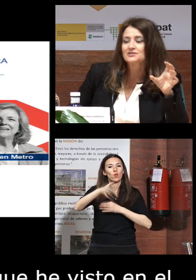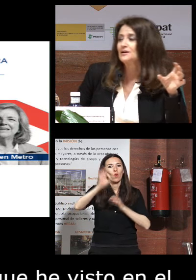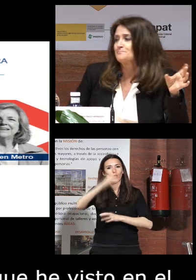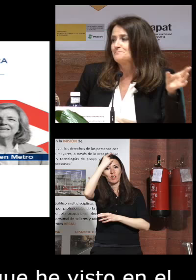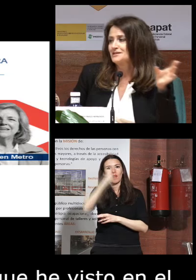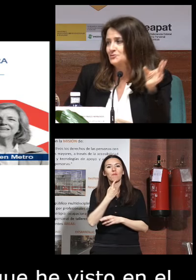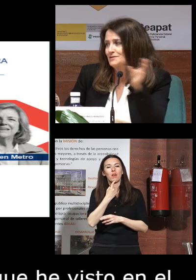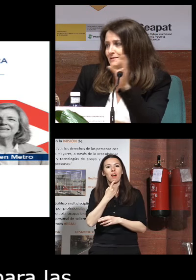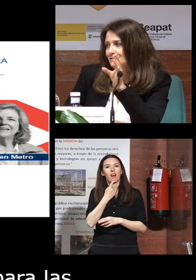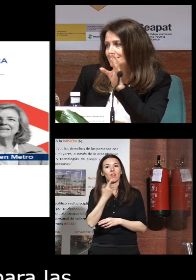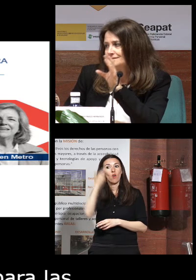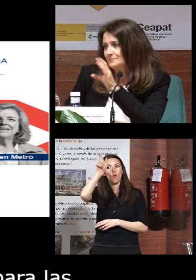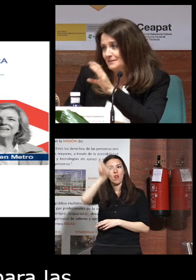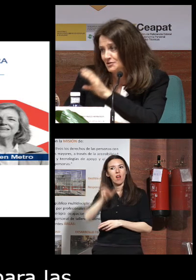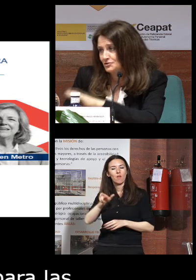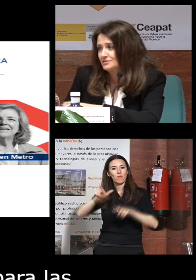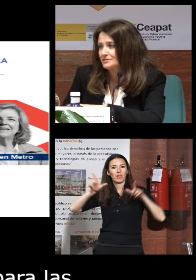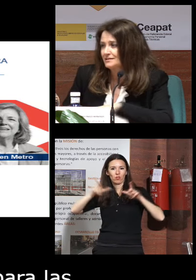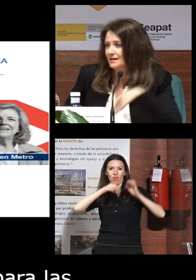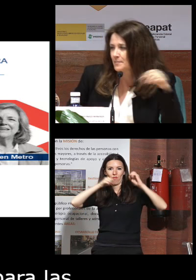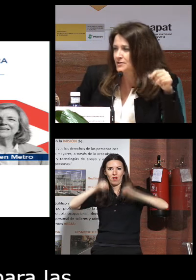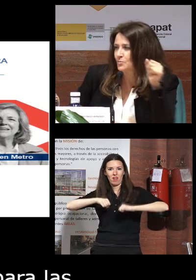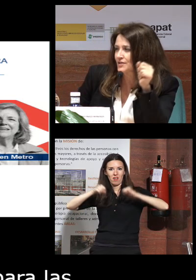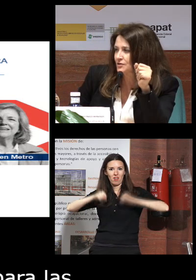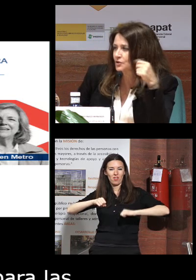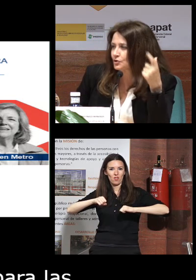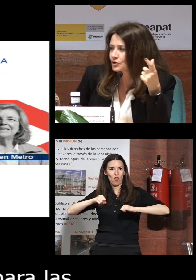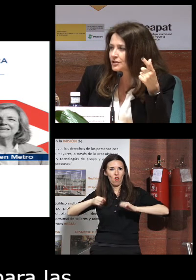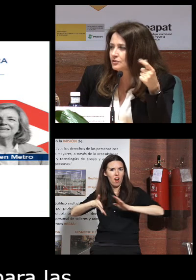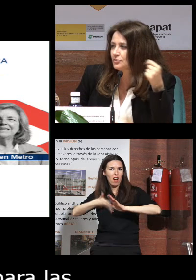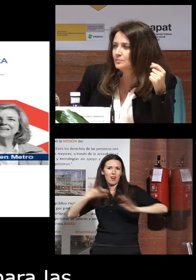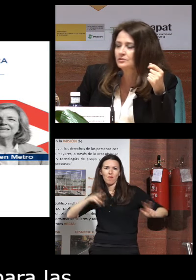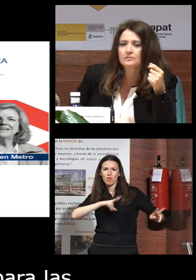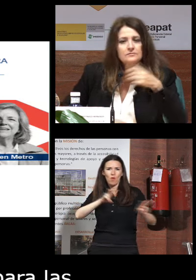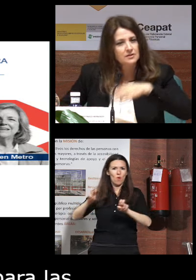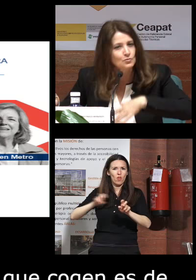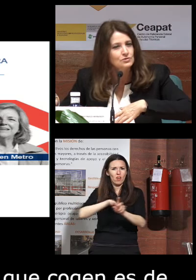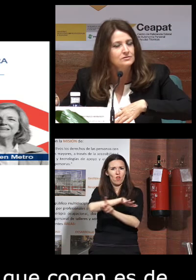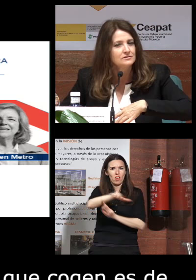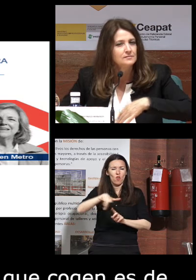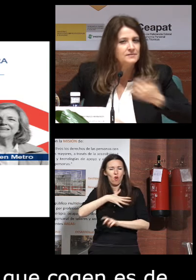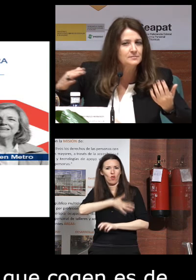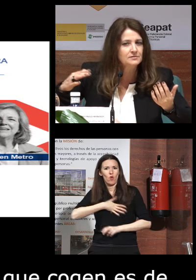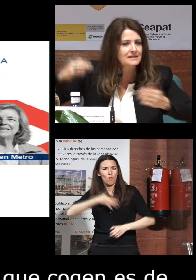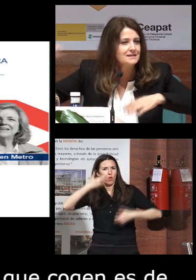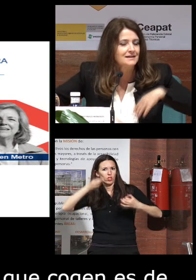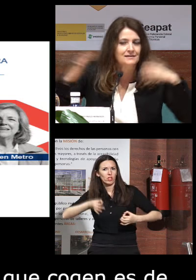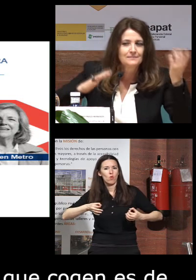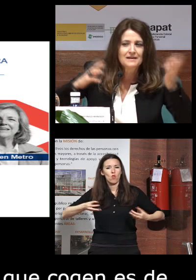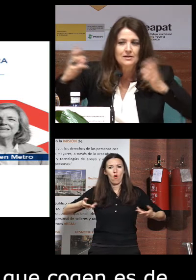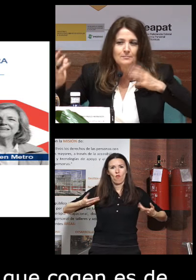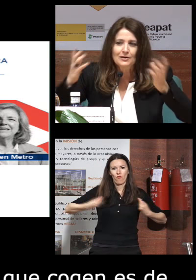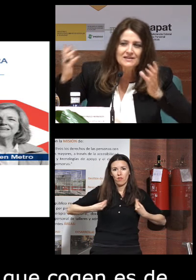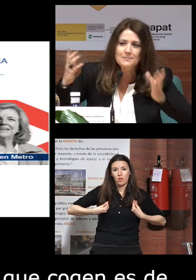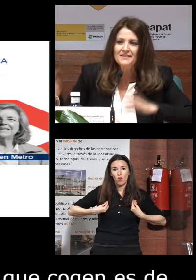que cogen es de una persona mayor rápido moderno ecológico cómodo seguro vivo así que